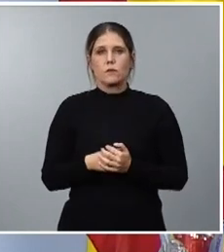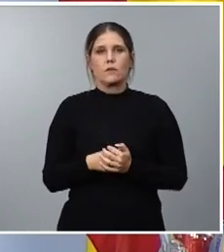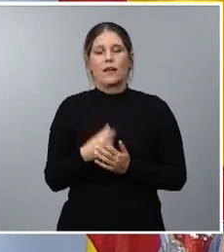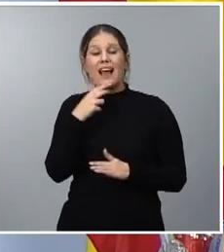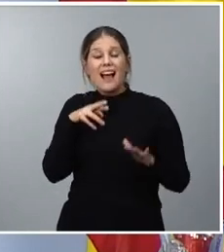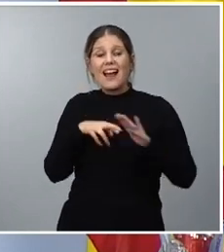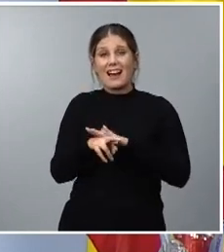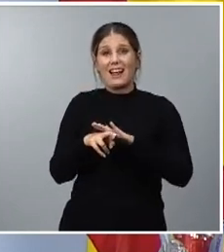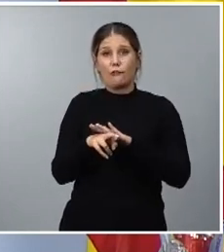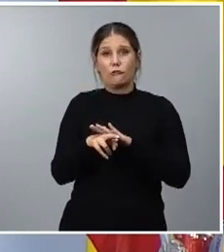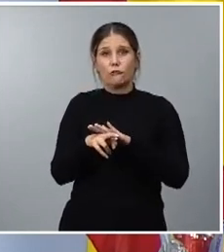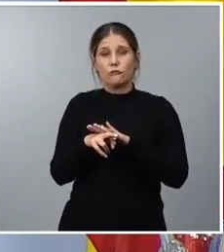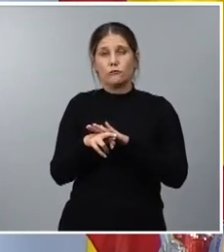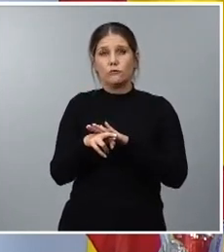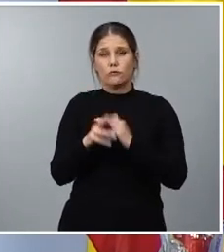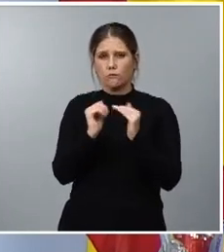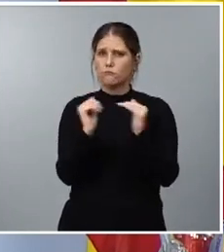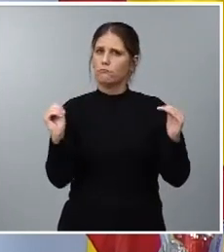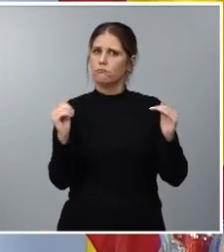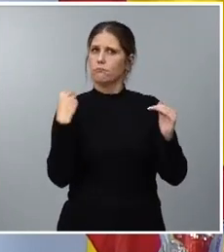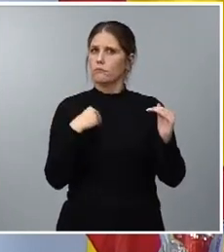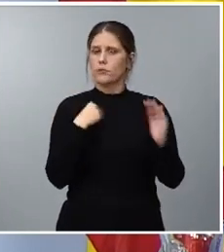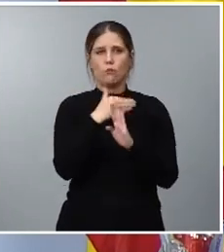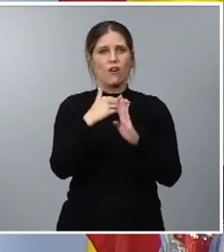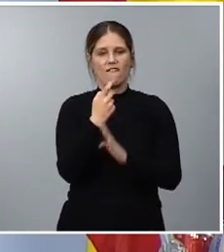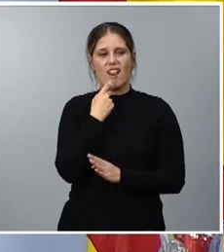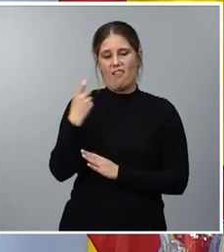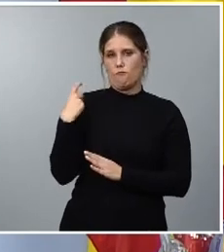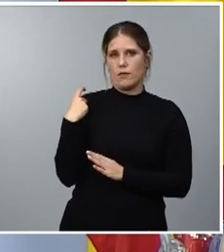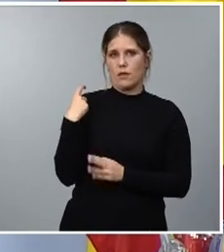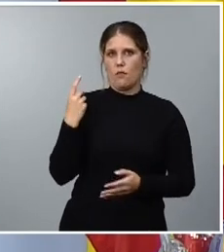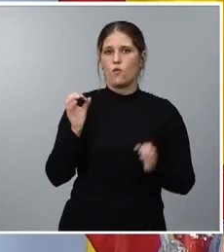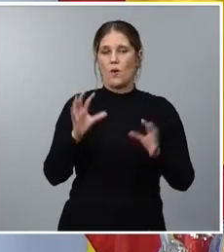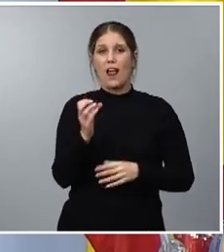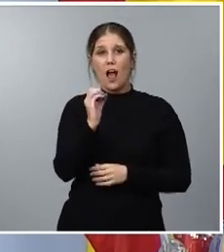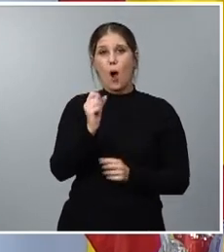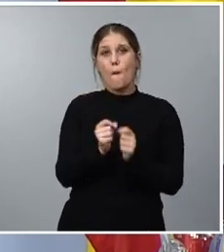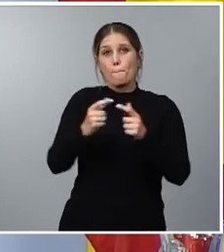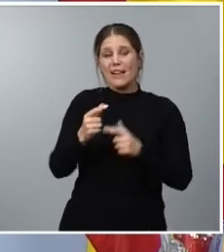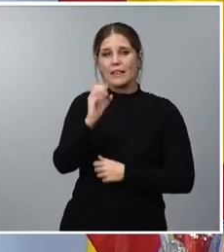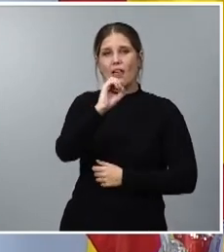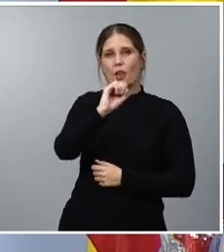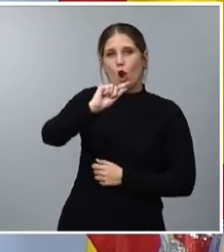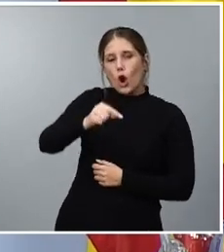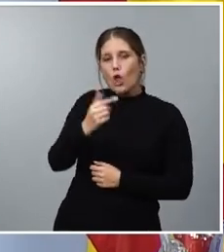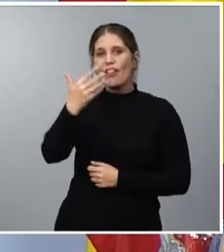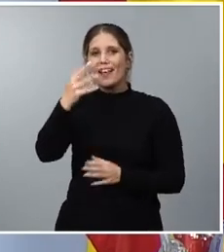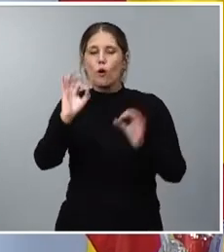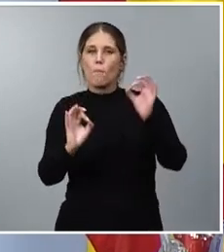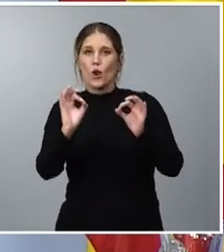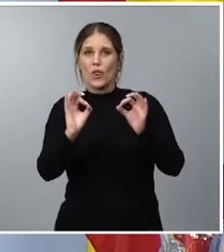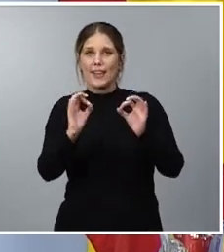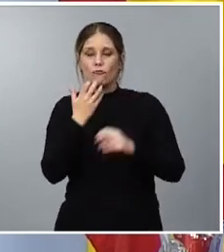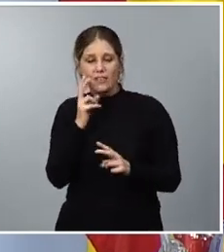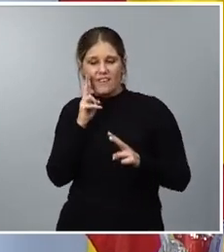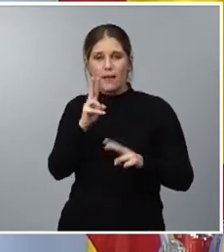recursos los mantenemos en el nivel del año anterior aumentando en un 0,5% si nos fijamos en